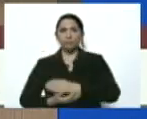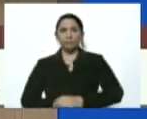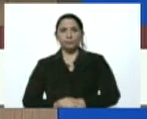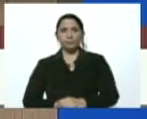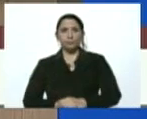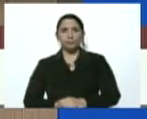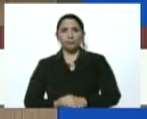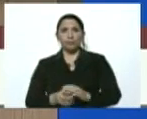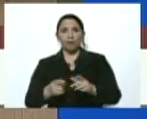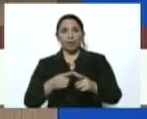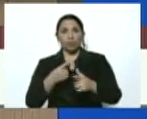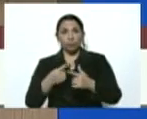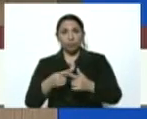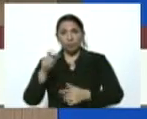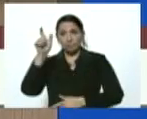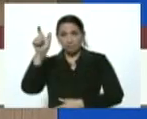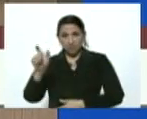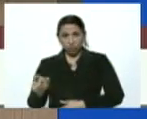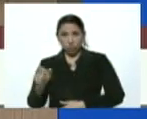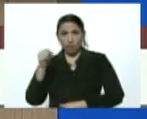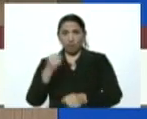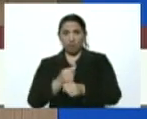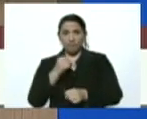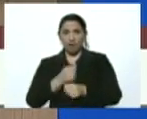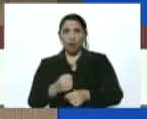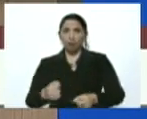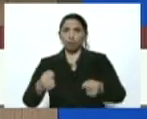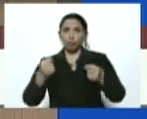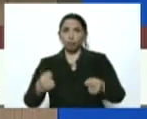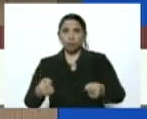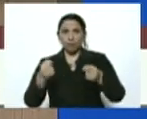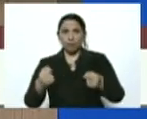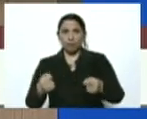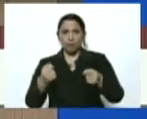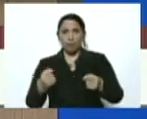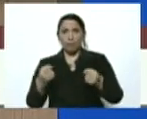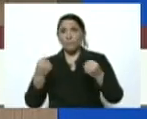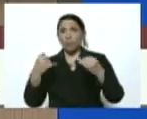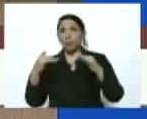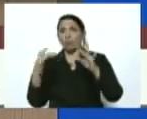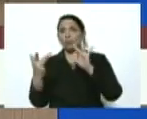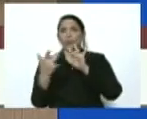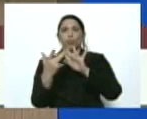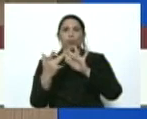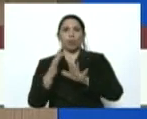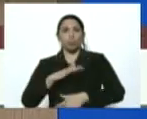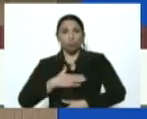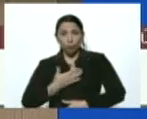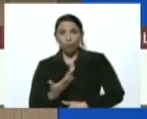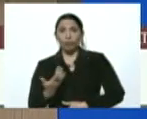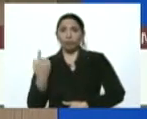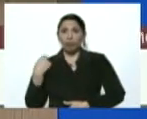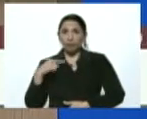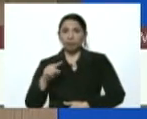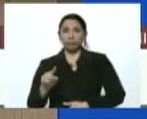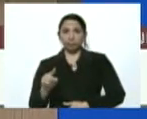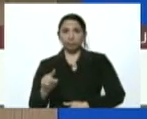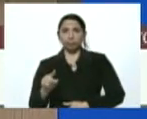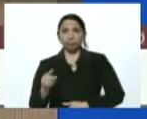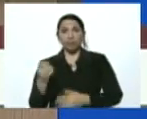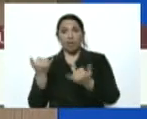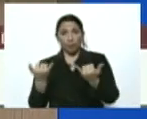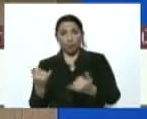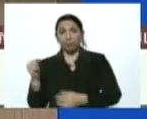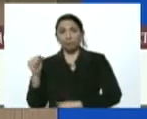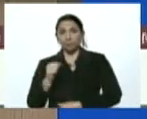En este caso, una persona que trabaja en un supermercado, muchos contactos ha podido tener. Ahora